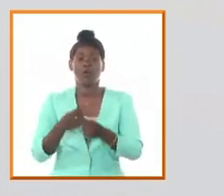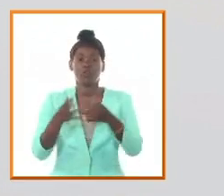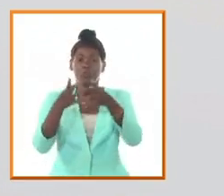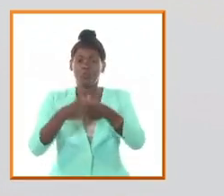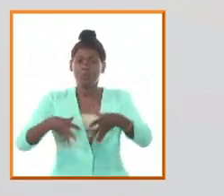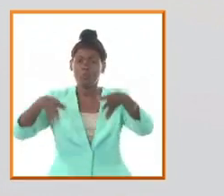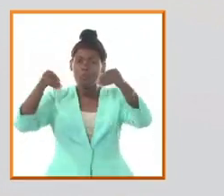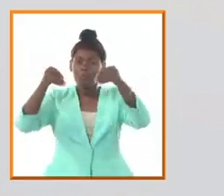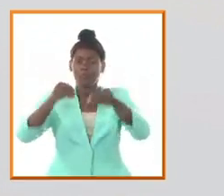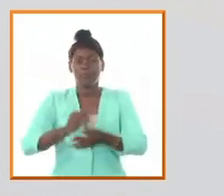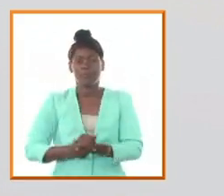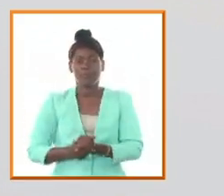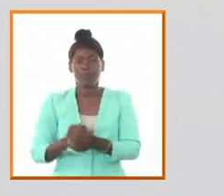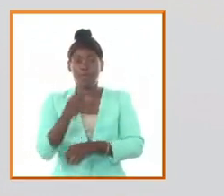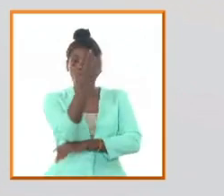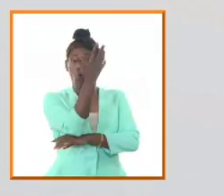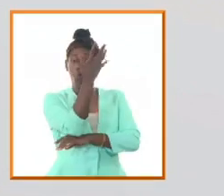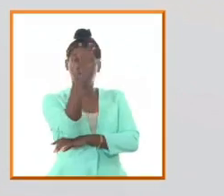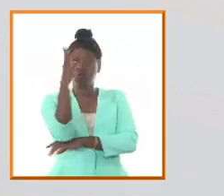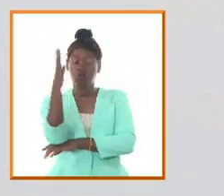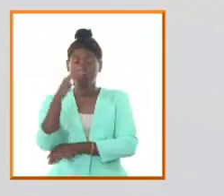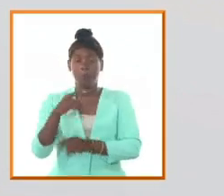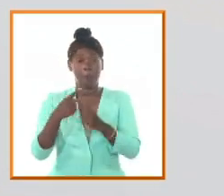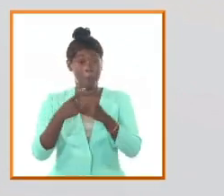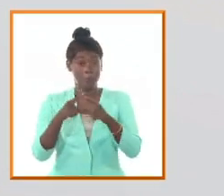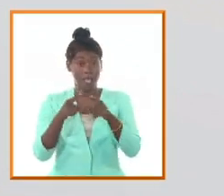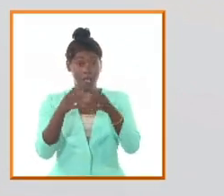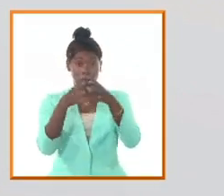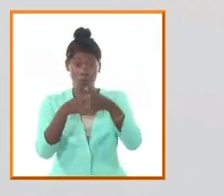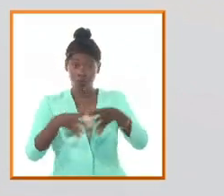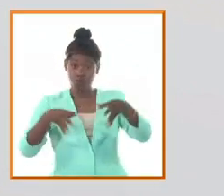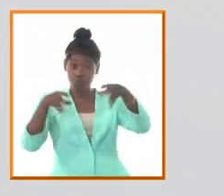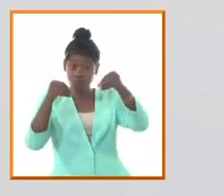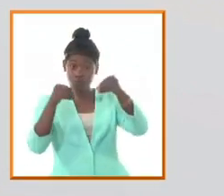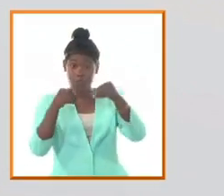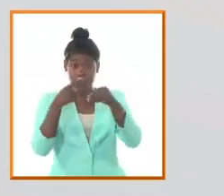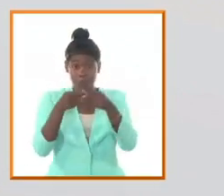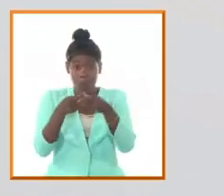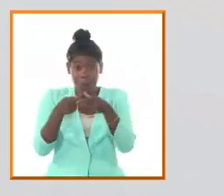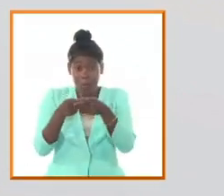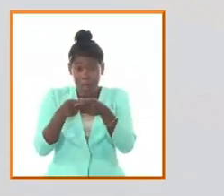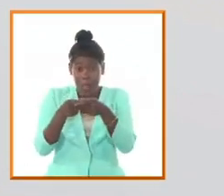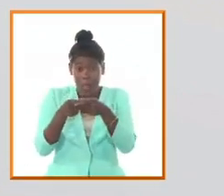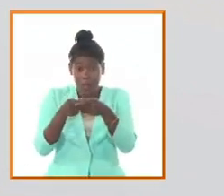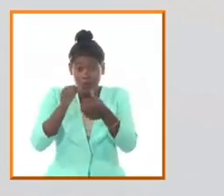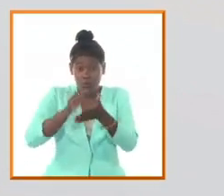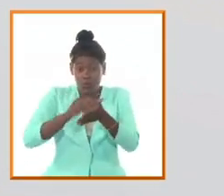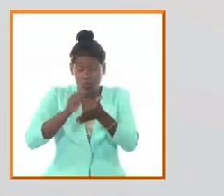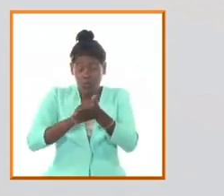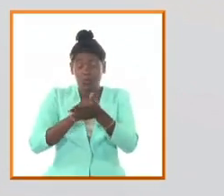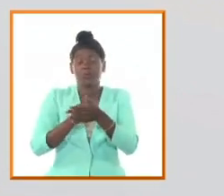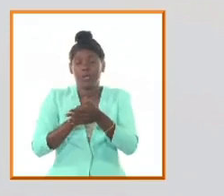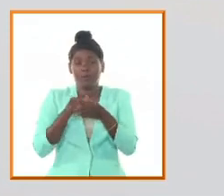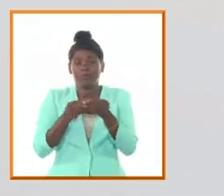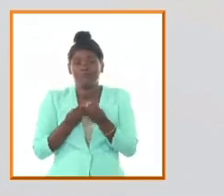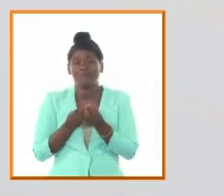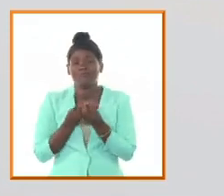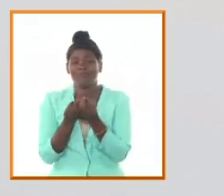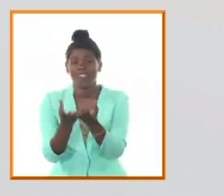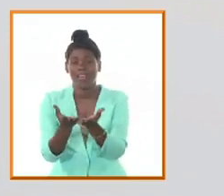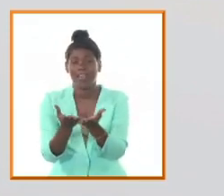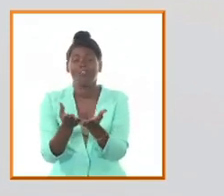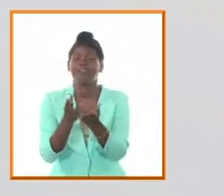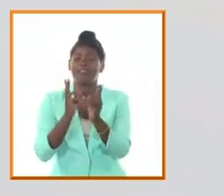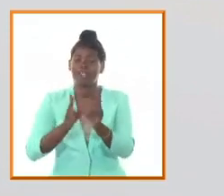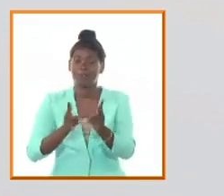la semilla de un mamey que Ignacio le había regalado a Amalia en ese